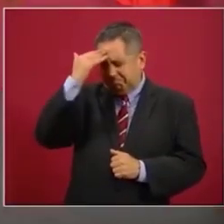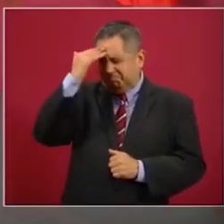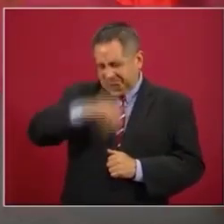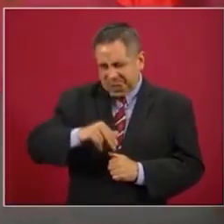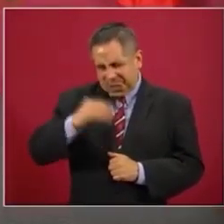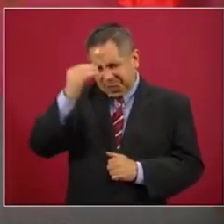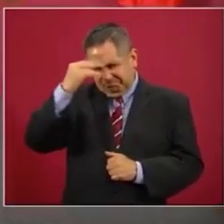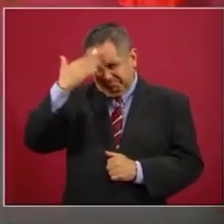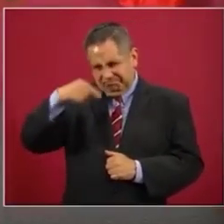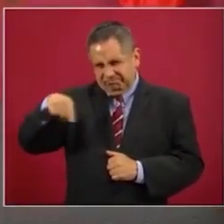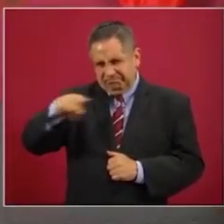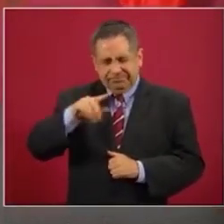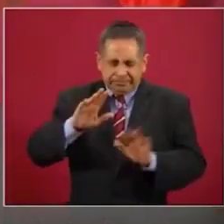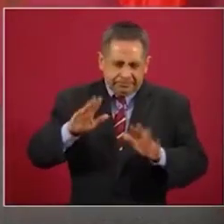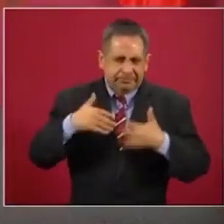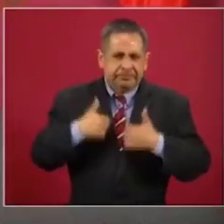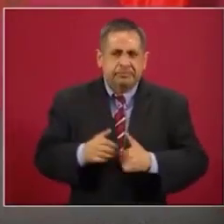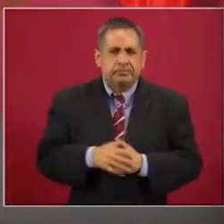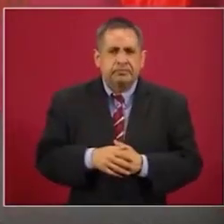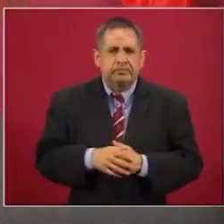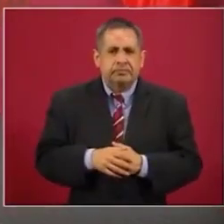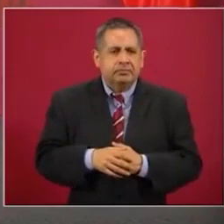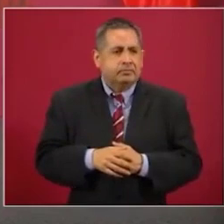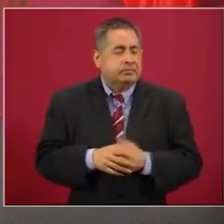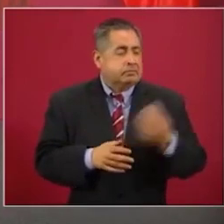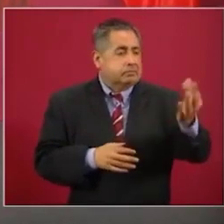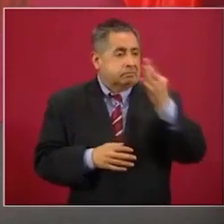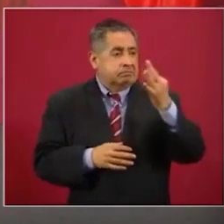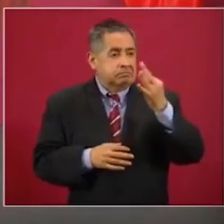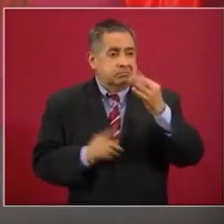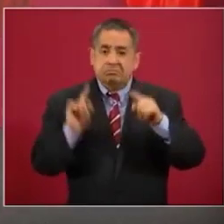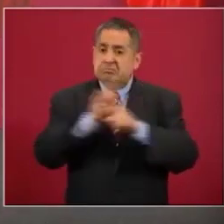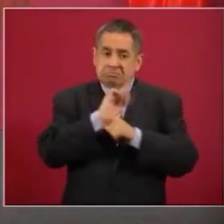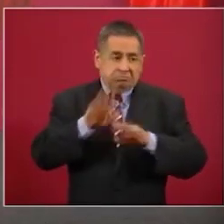no hay que caer en provocaciones,